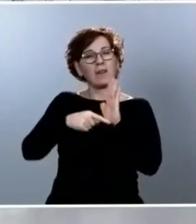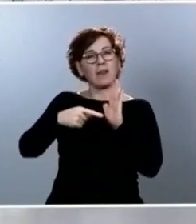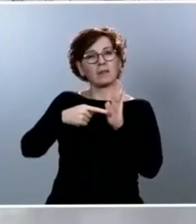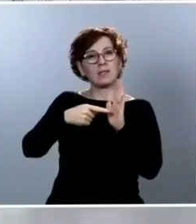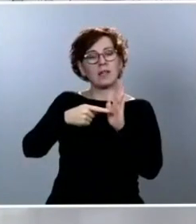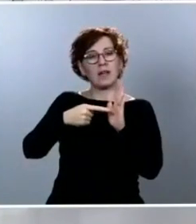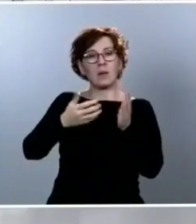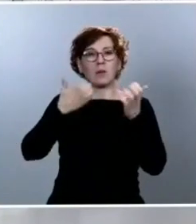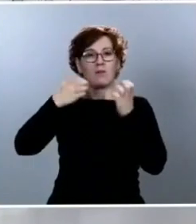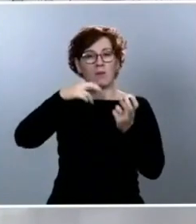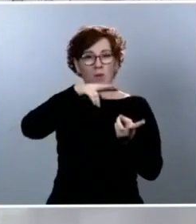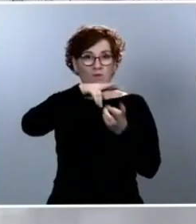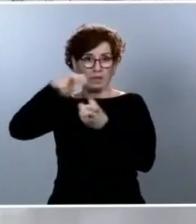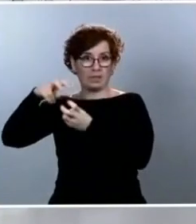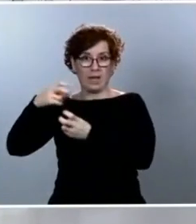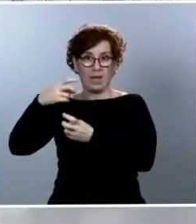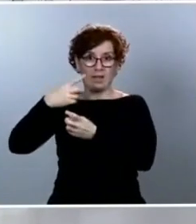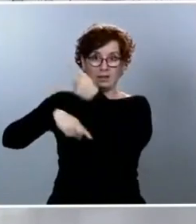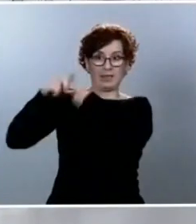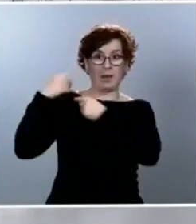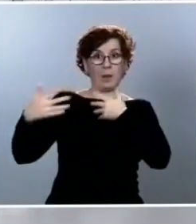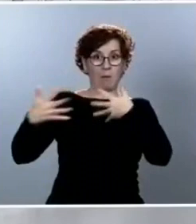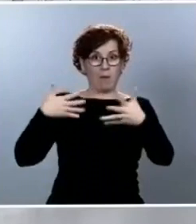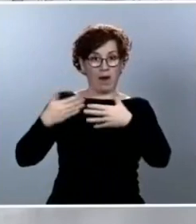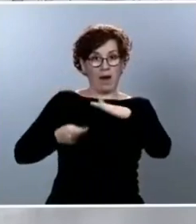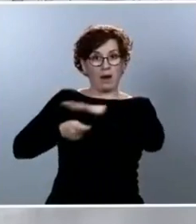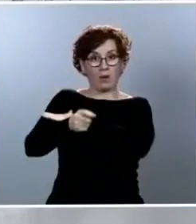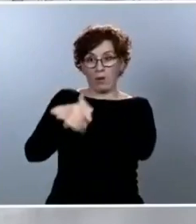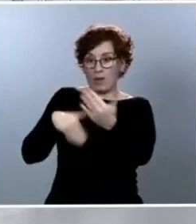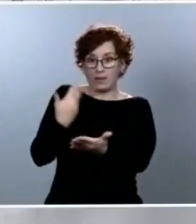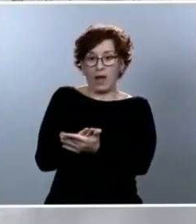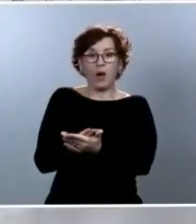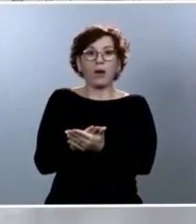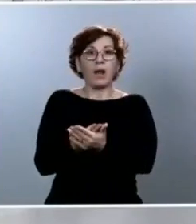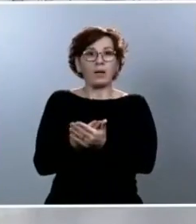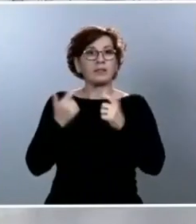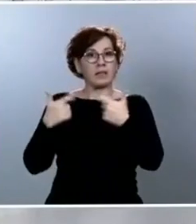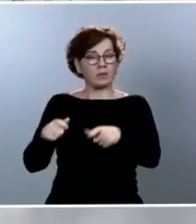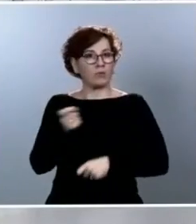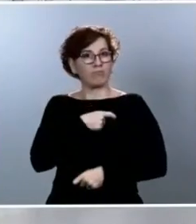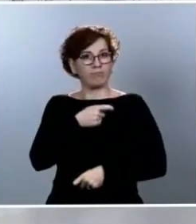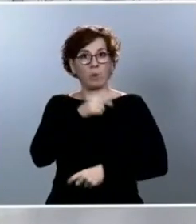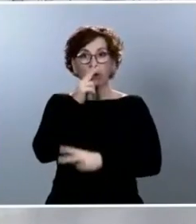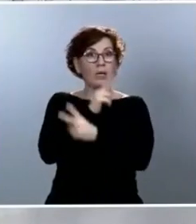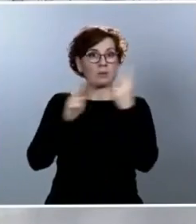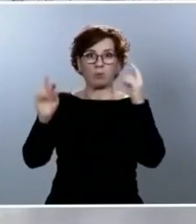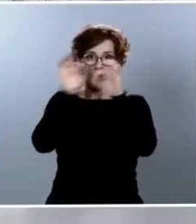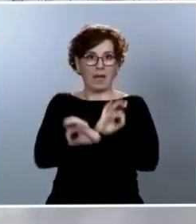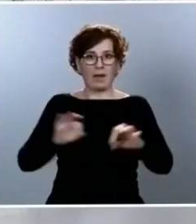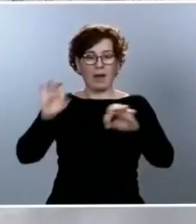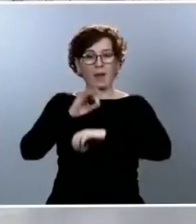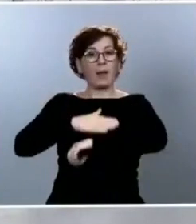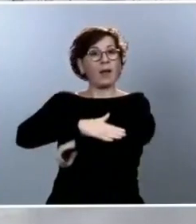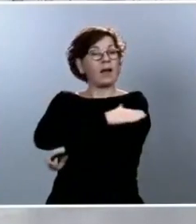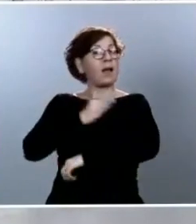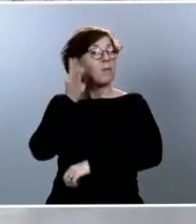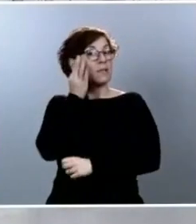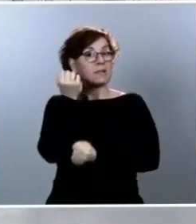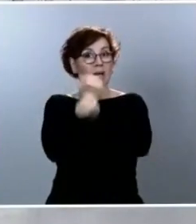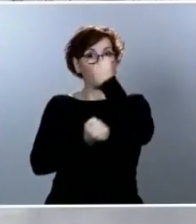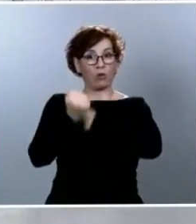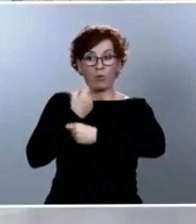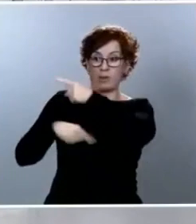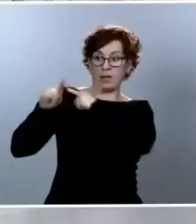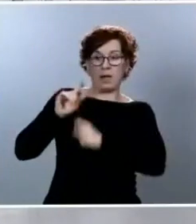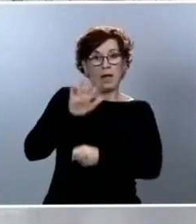y el sector se encuentra inquieto porque el Gobierno no responde al mismo. La ministra de Economía, Nadia Carmiño, el martes, indicó que cree que en el